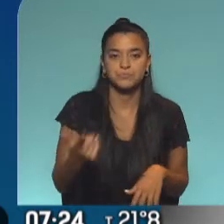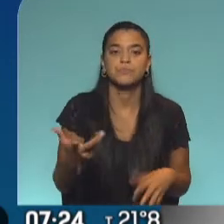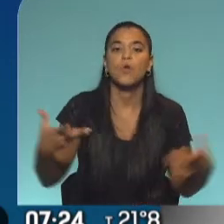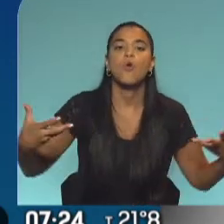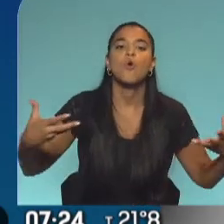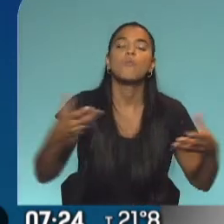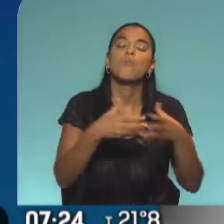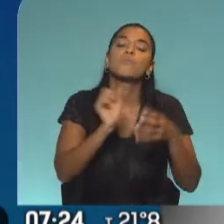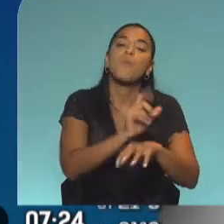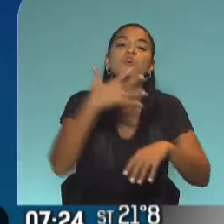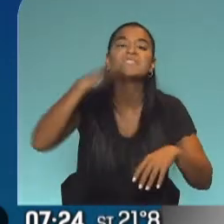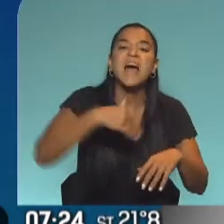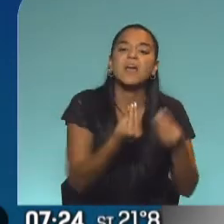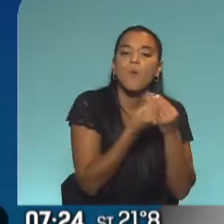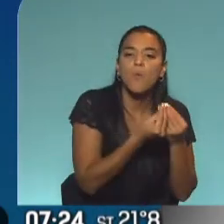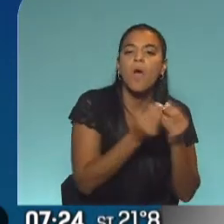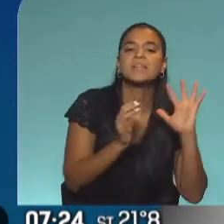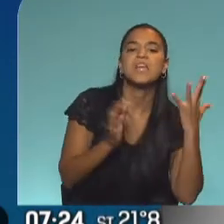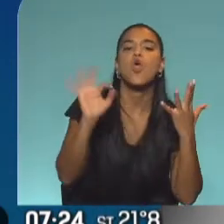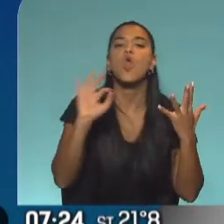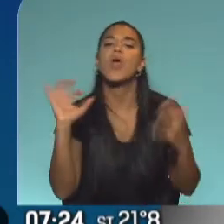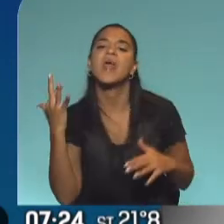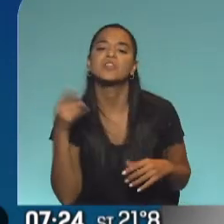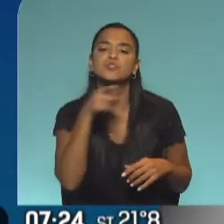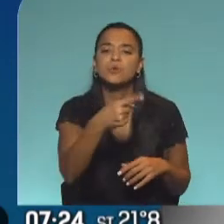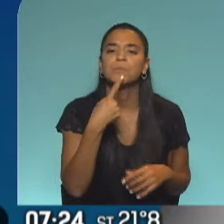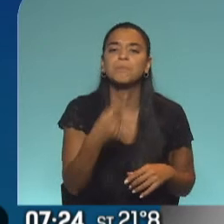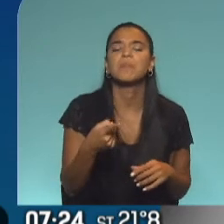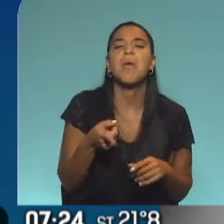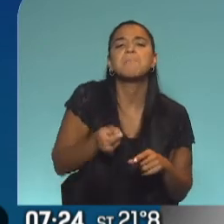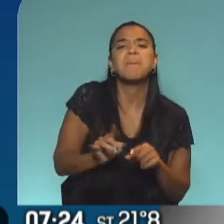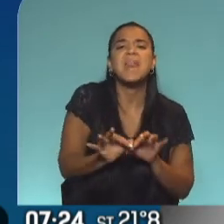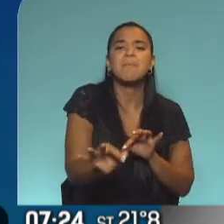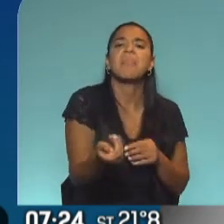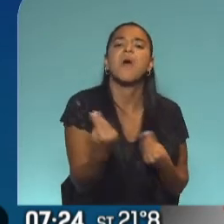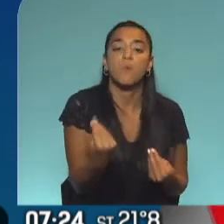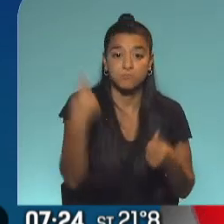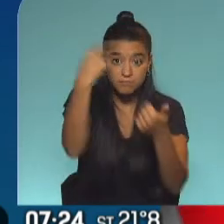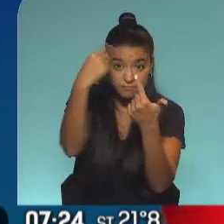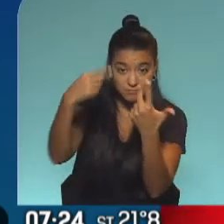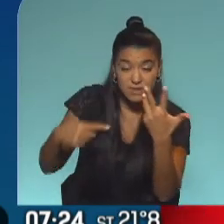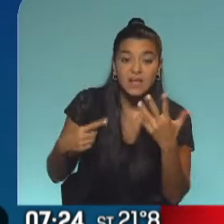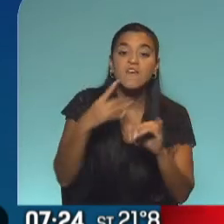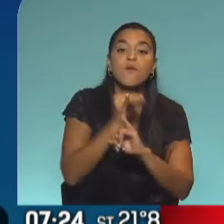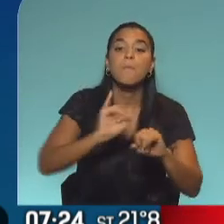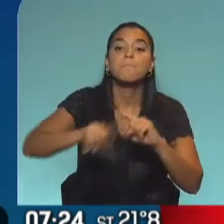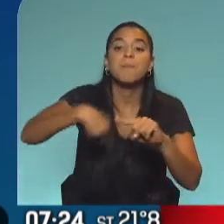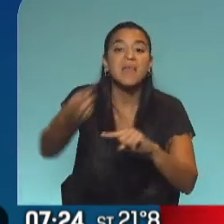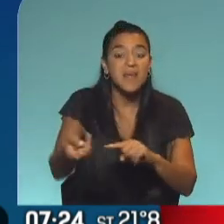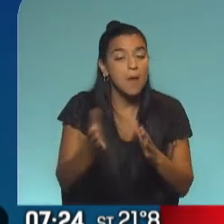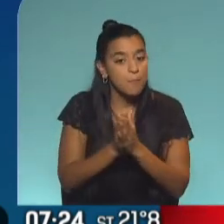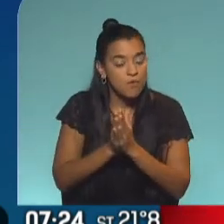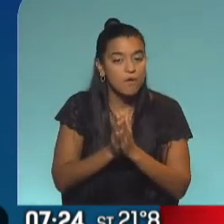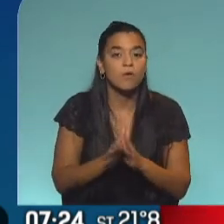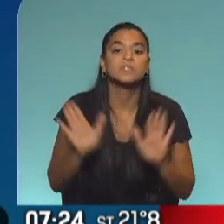grupo sanguíneo sos? ¿Sos izquierdo o derecho? ¿Cuánto te mide el pene? Todo esto, informarlo mañana sin falta,